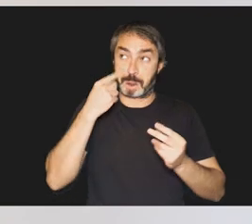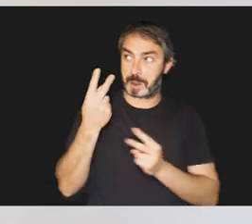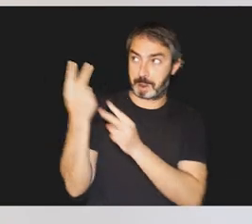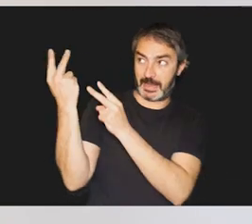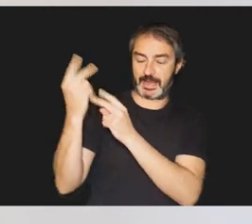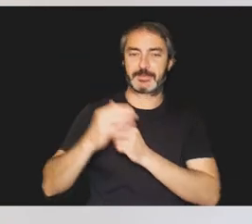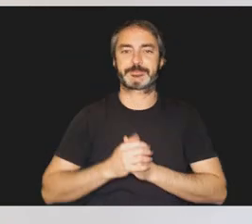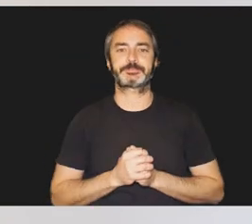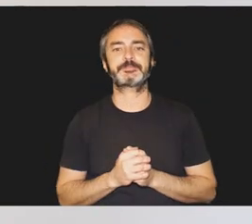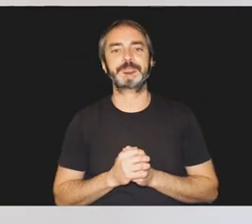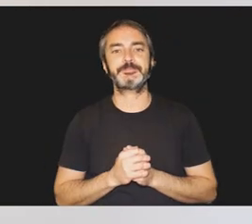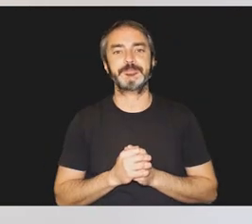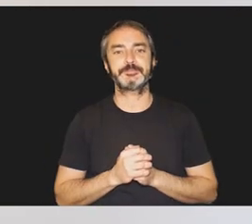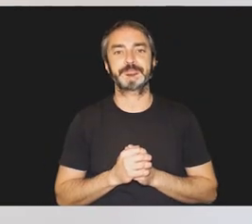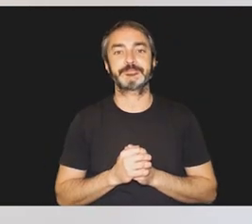indicios.